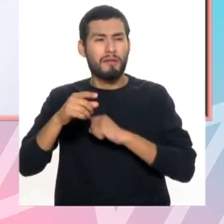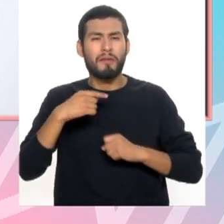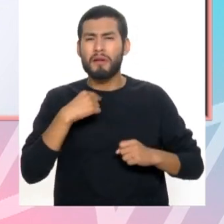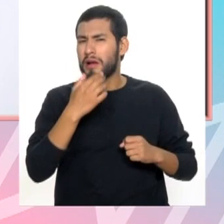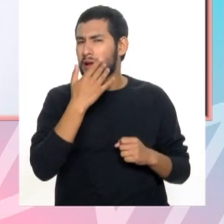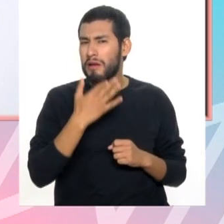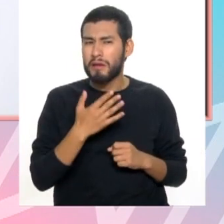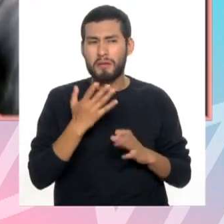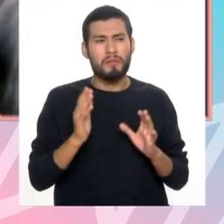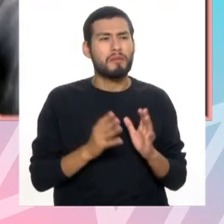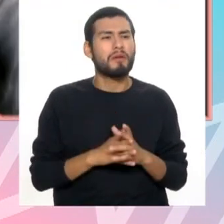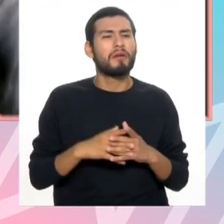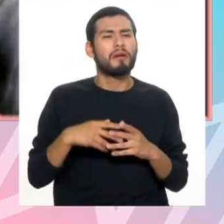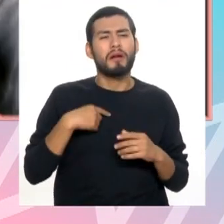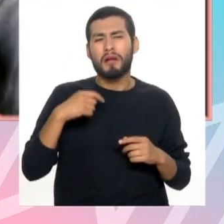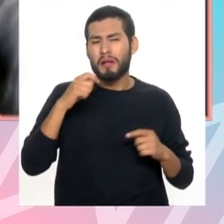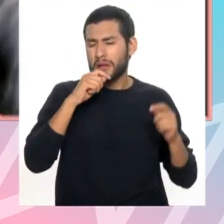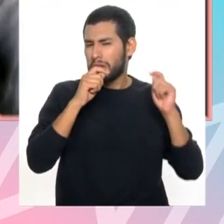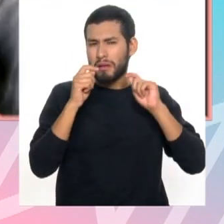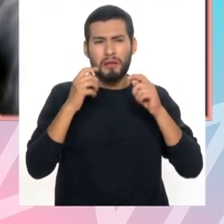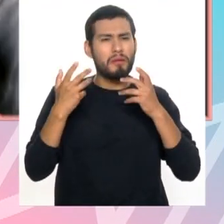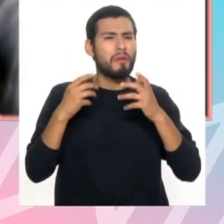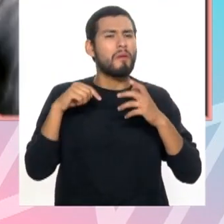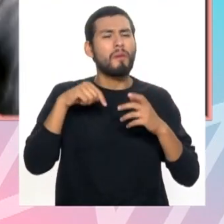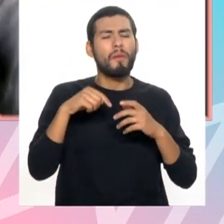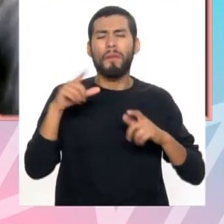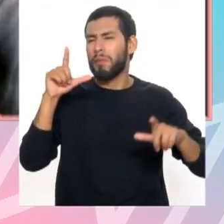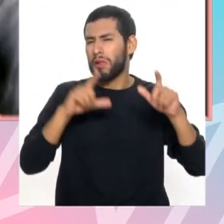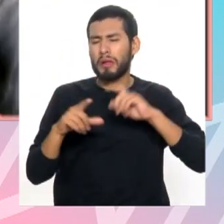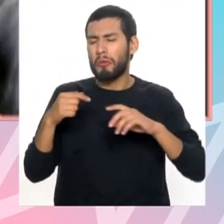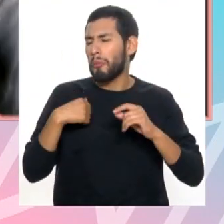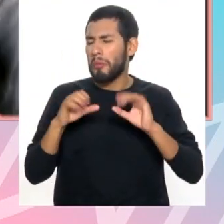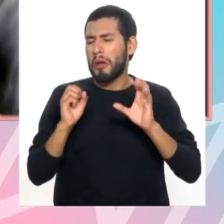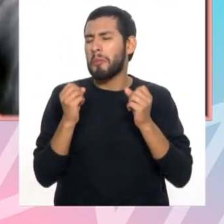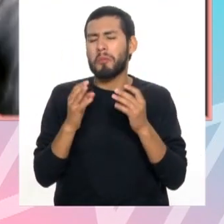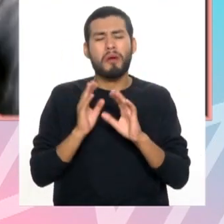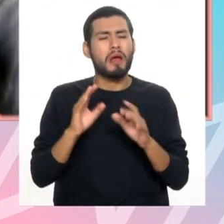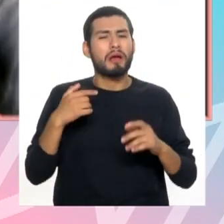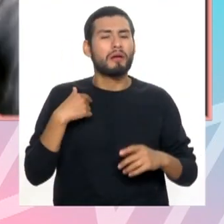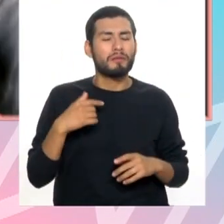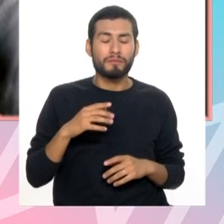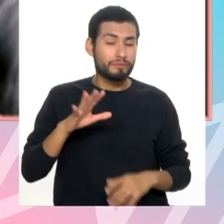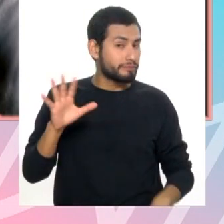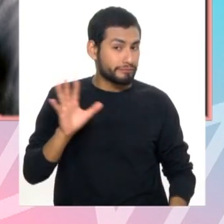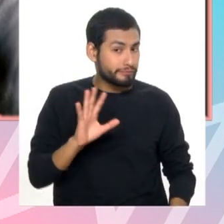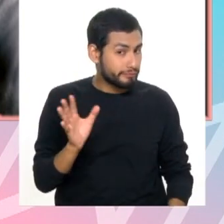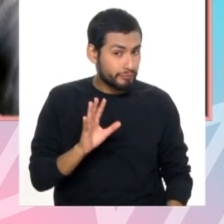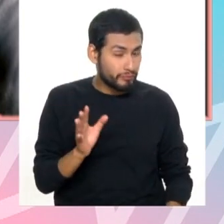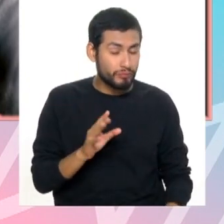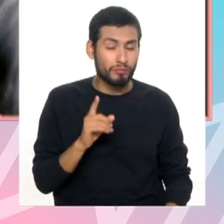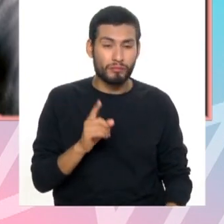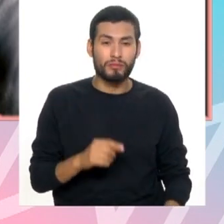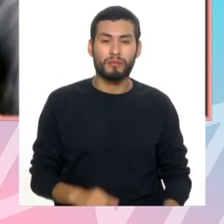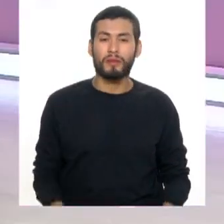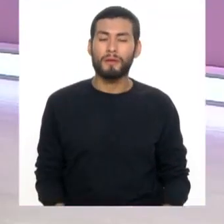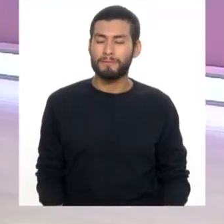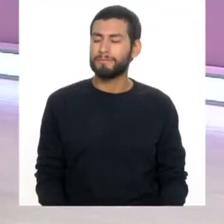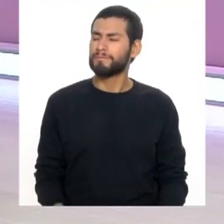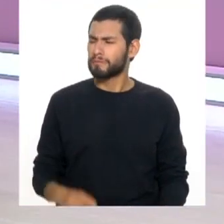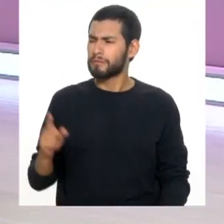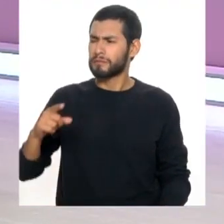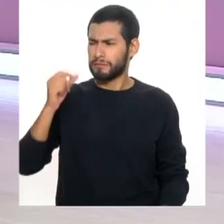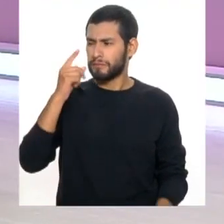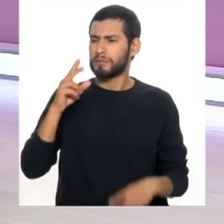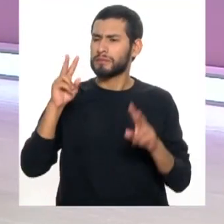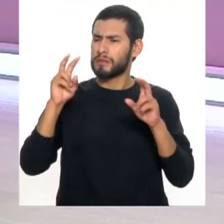sangrando las encías, me uso tal crema dental o tal enjuagatorio y con eso soluciono el problema. No es así. Hay que tomarlo con mucho cuidado. tenemos que entender que